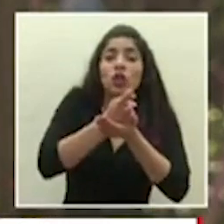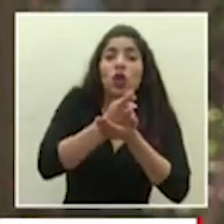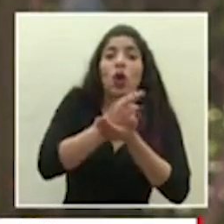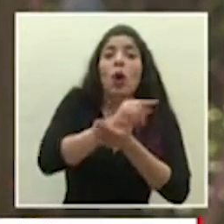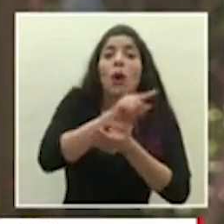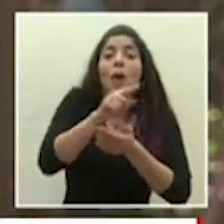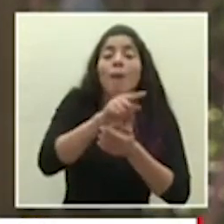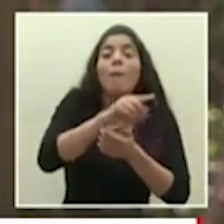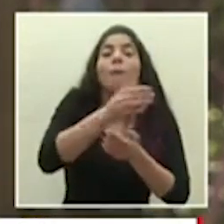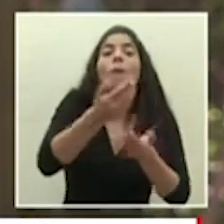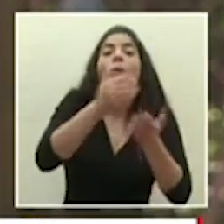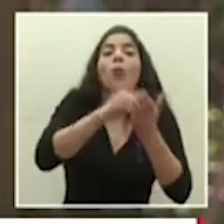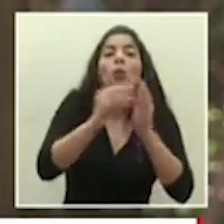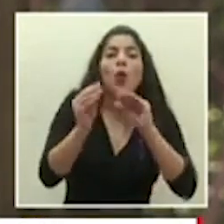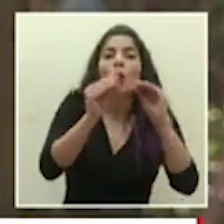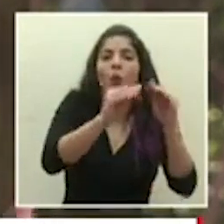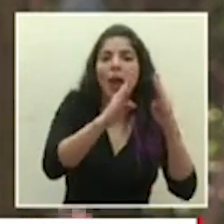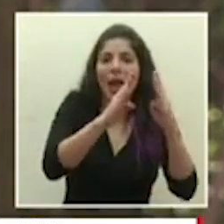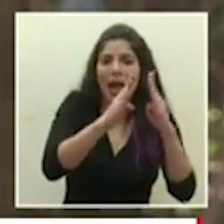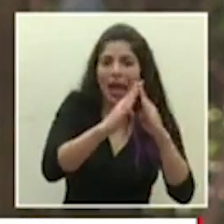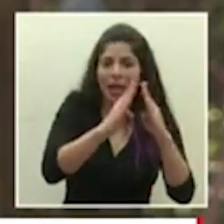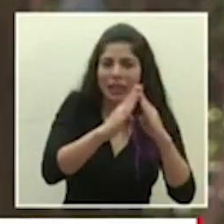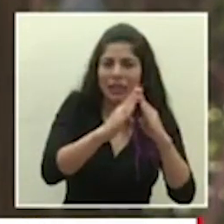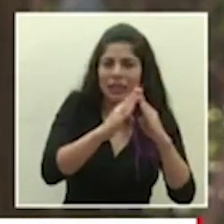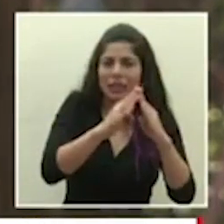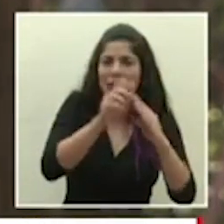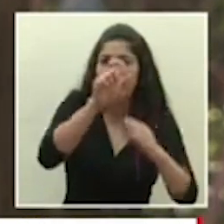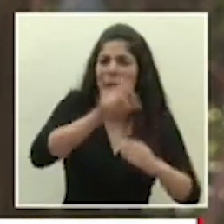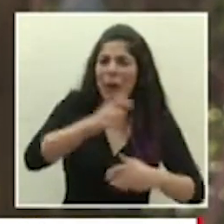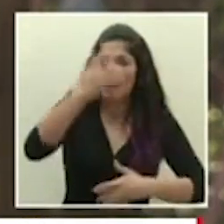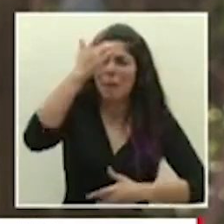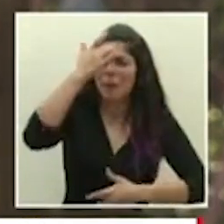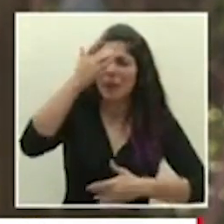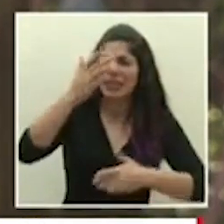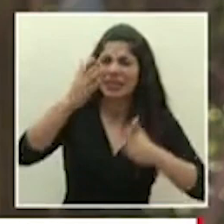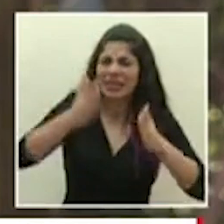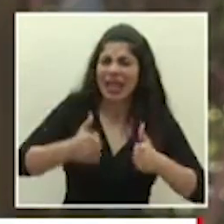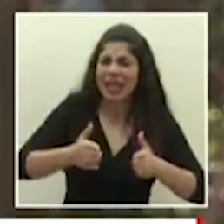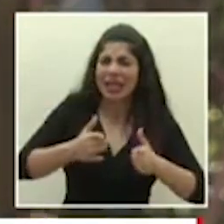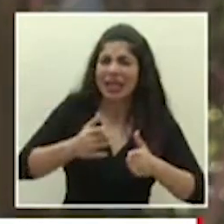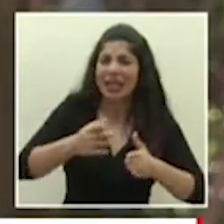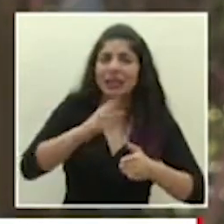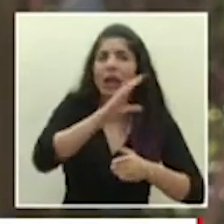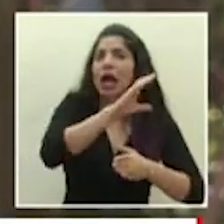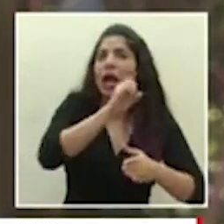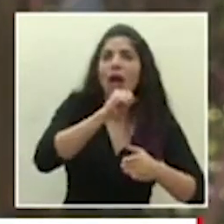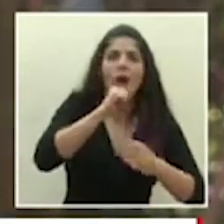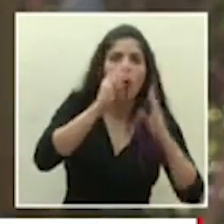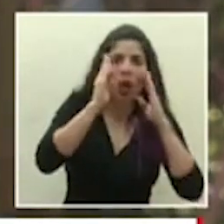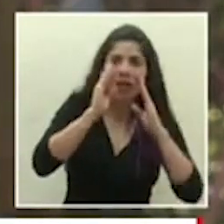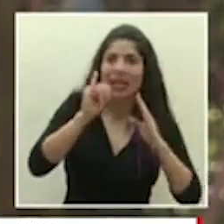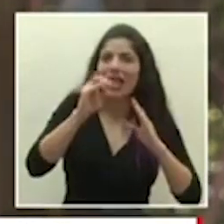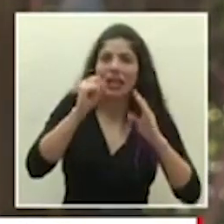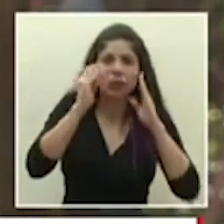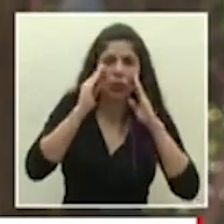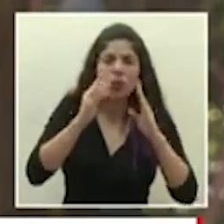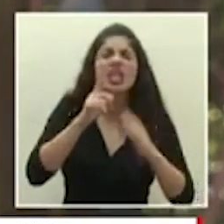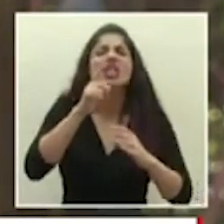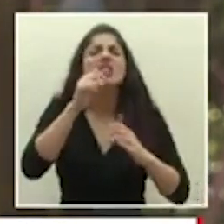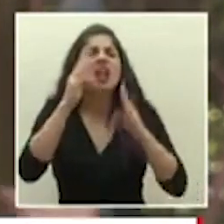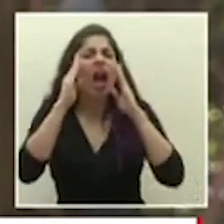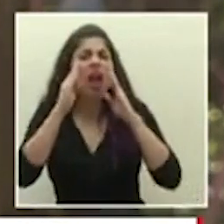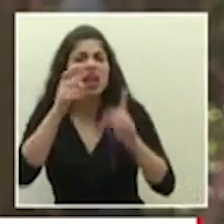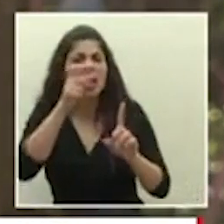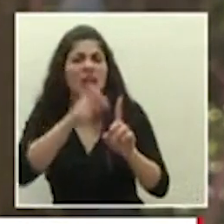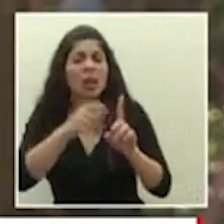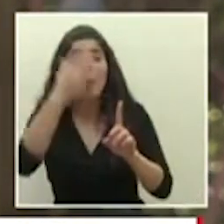regresaban a sus viviendas y que eran pacientes precisamente reitero que no atendía ni la caja ni el INSS quien los está atendiendo porque el